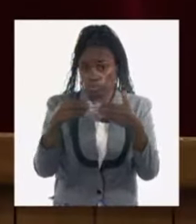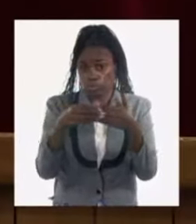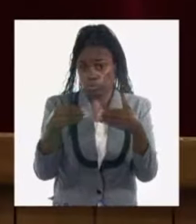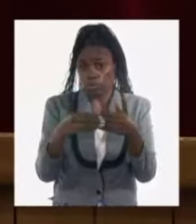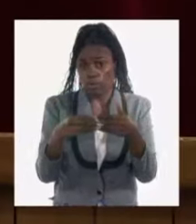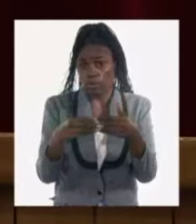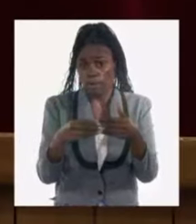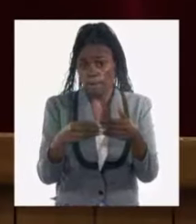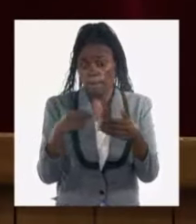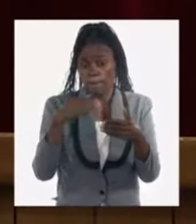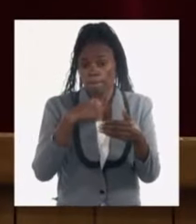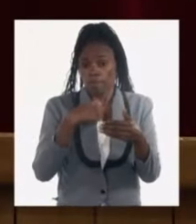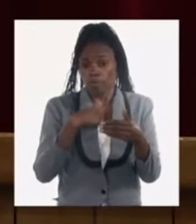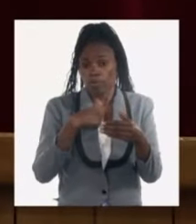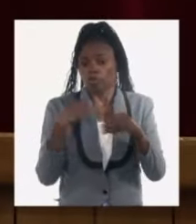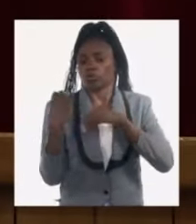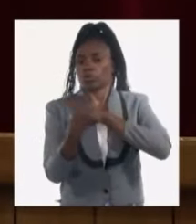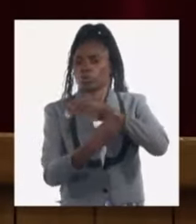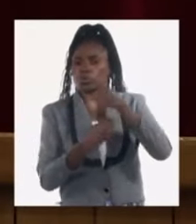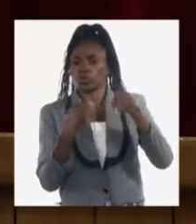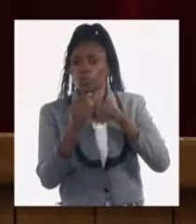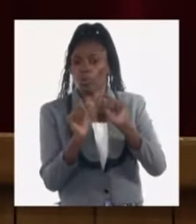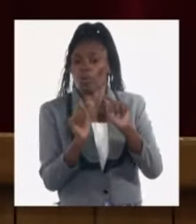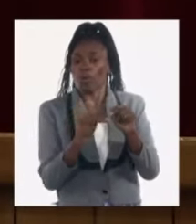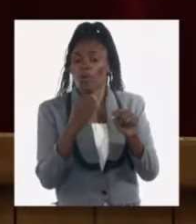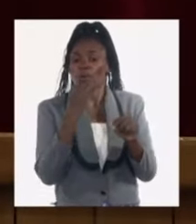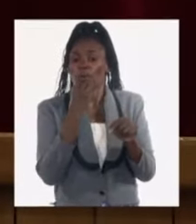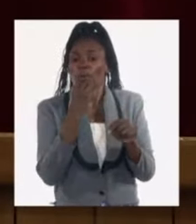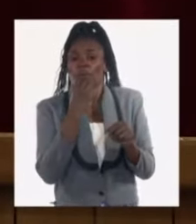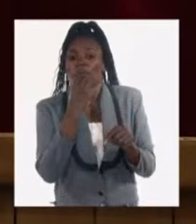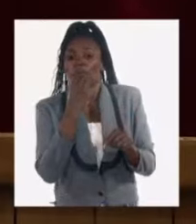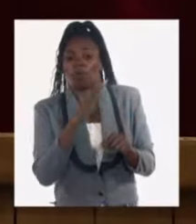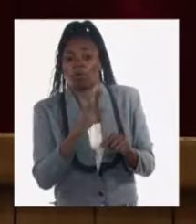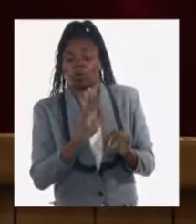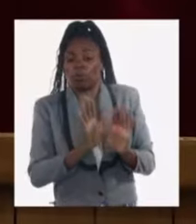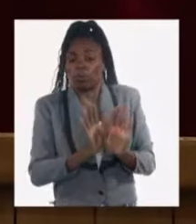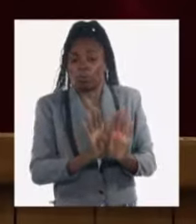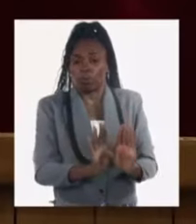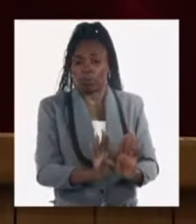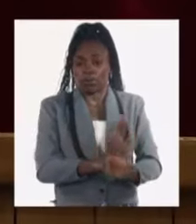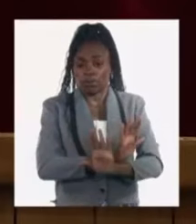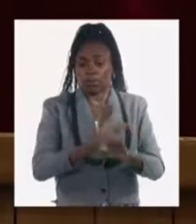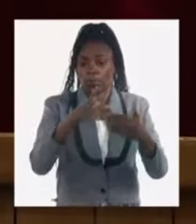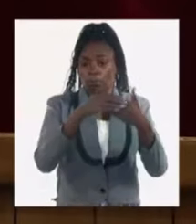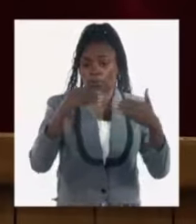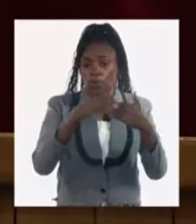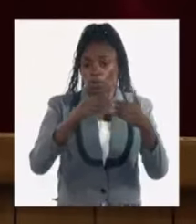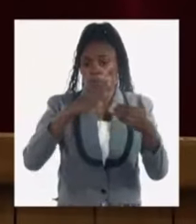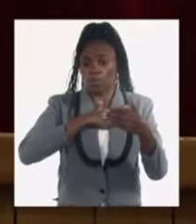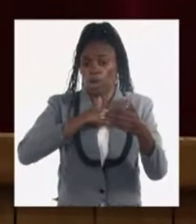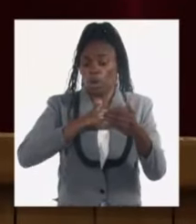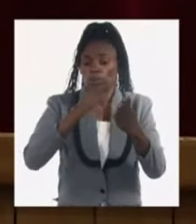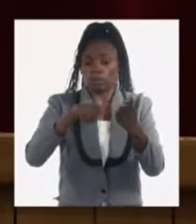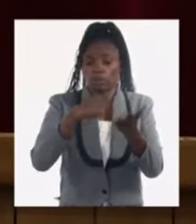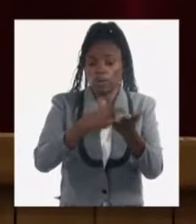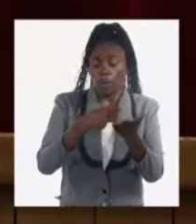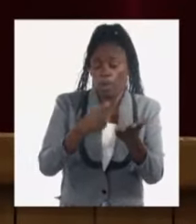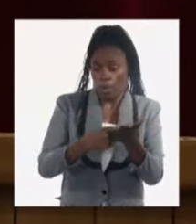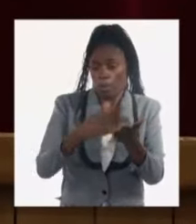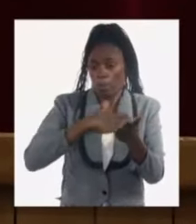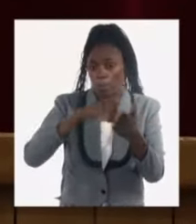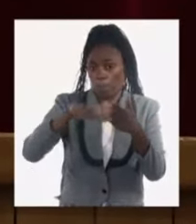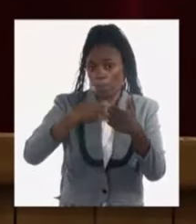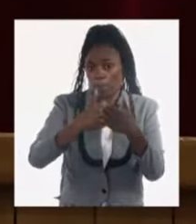y nosotros vamos a transformar eso y aquí va a poder va a poder retener divisas para su autogestión y autofinanciamiento